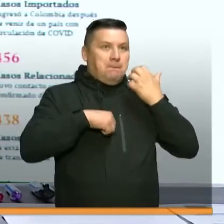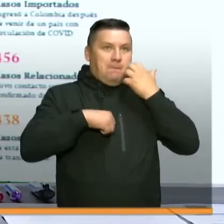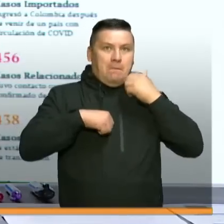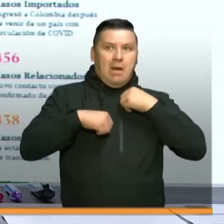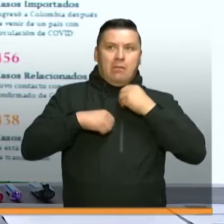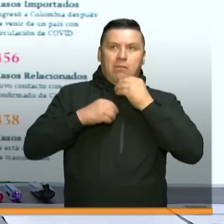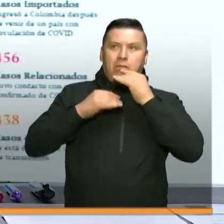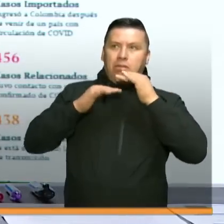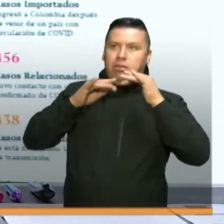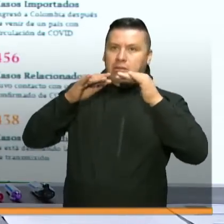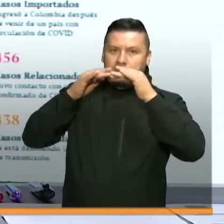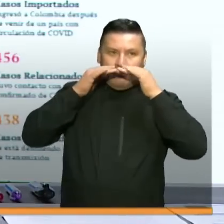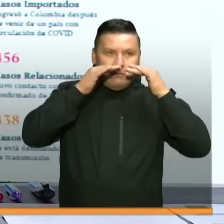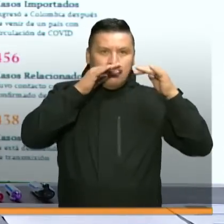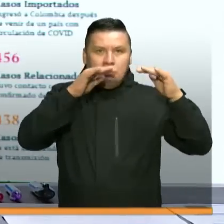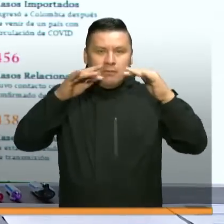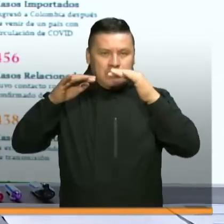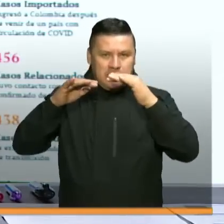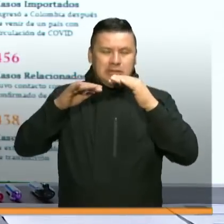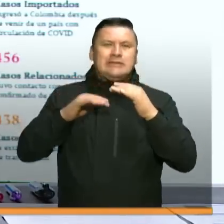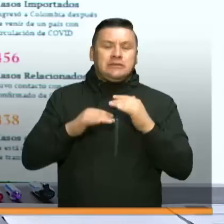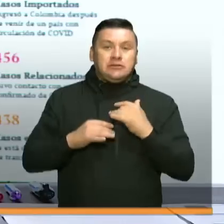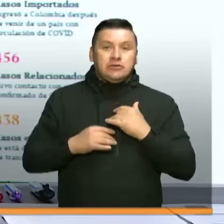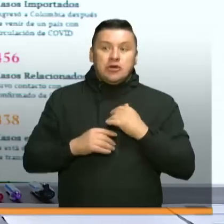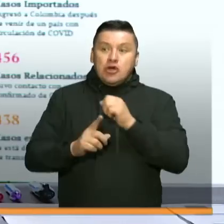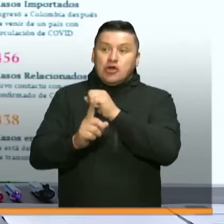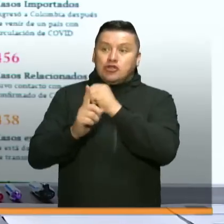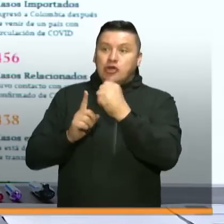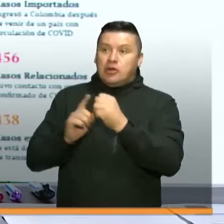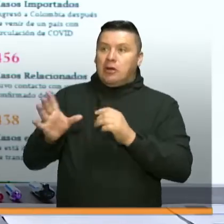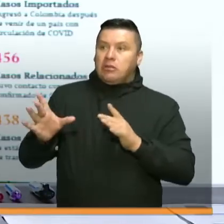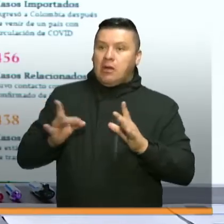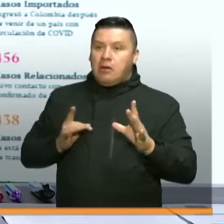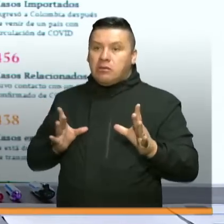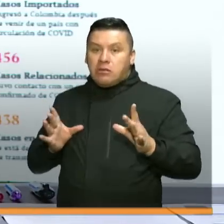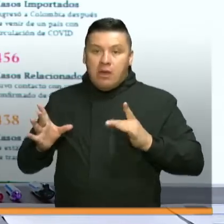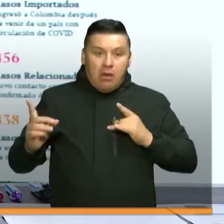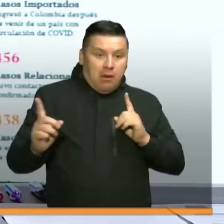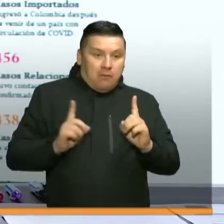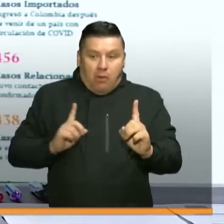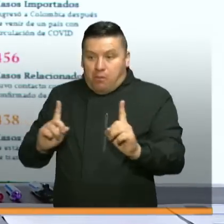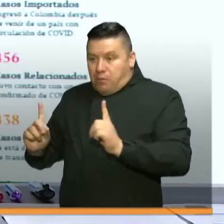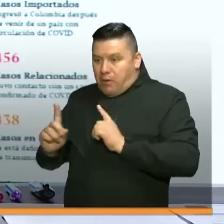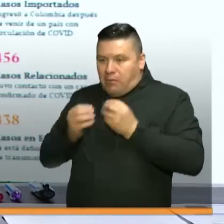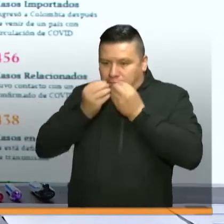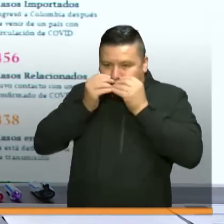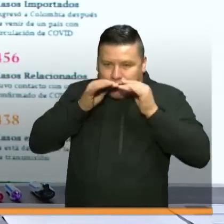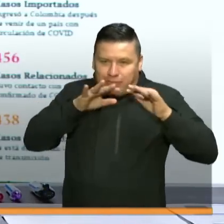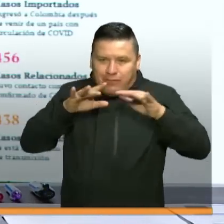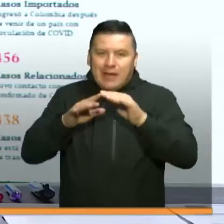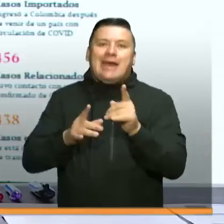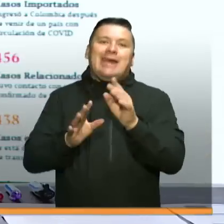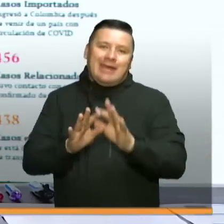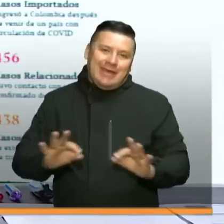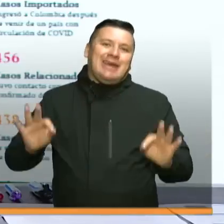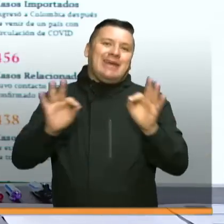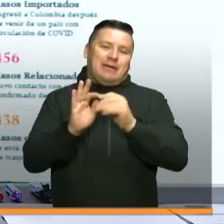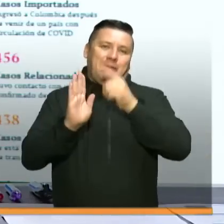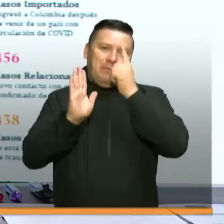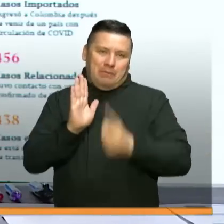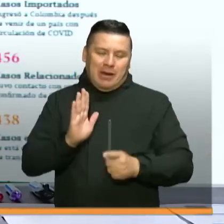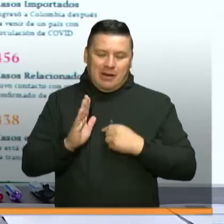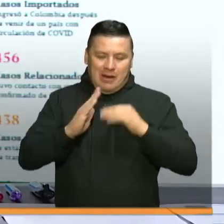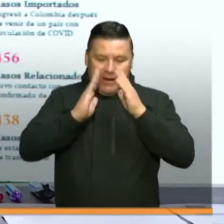de eso, es un virus que se propaga en el contacto social. Por eso es tan importante tener las prácticas de